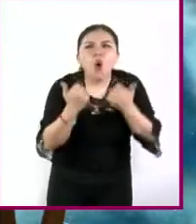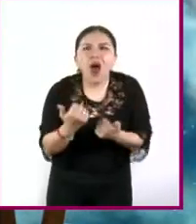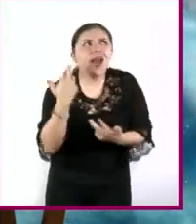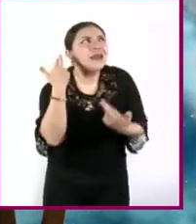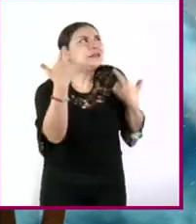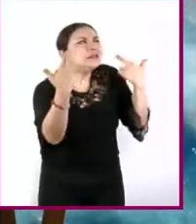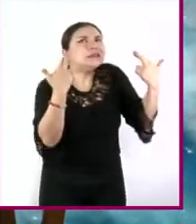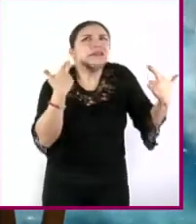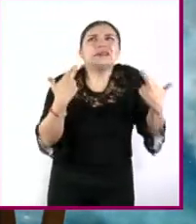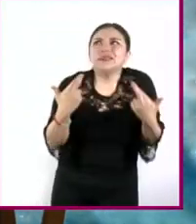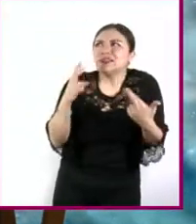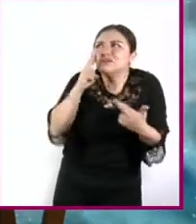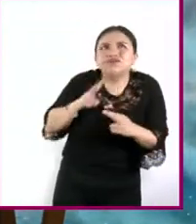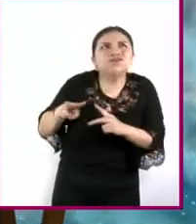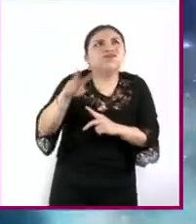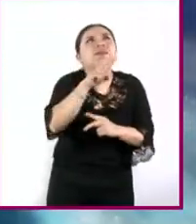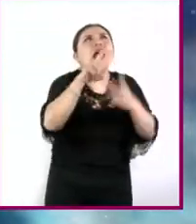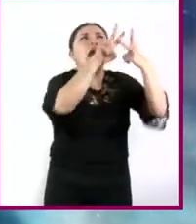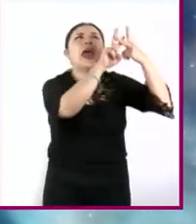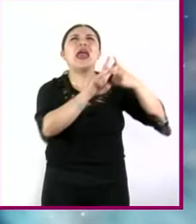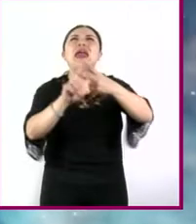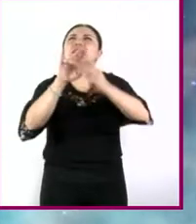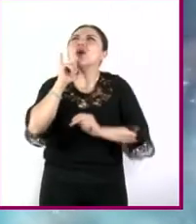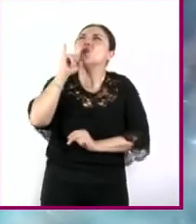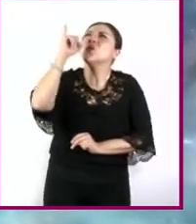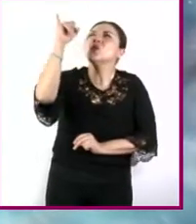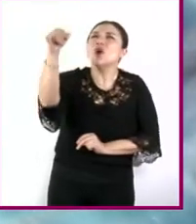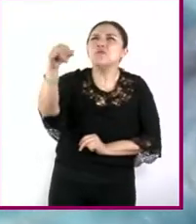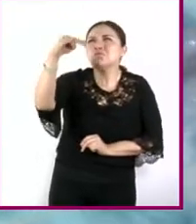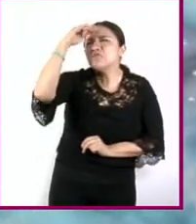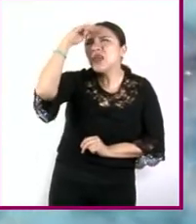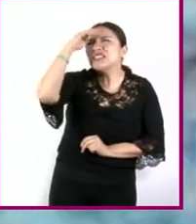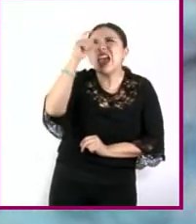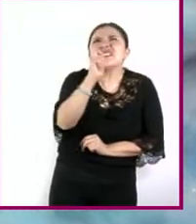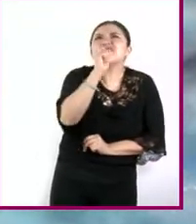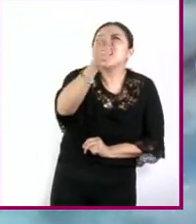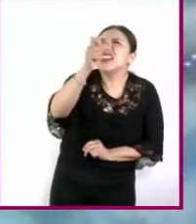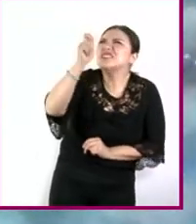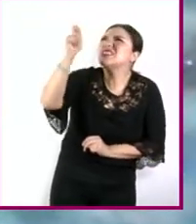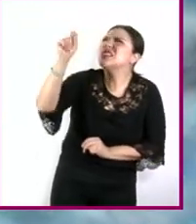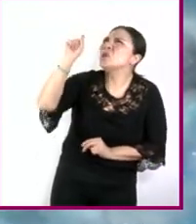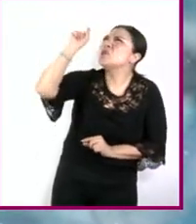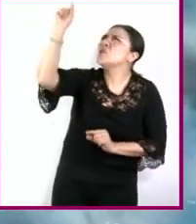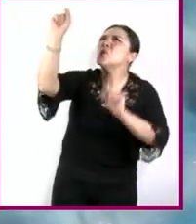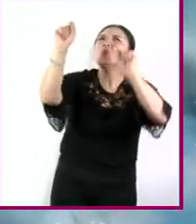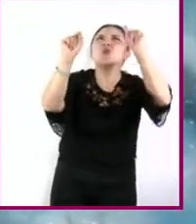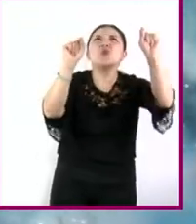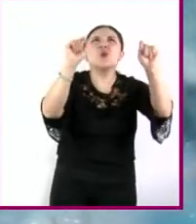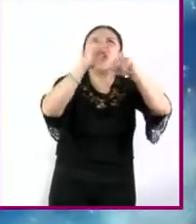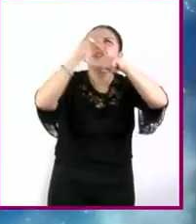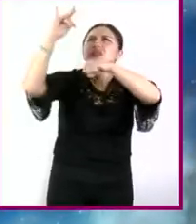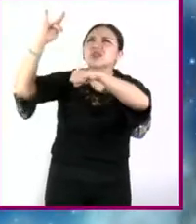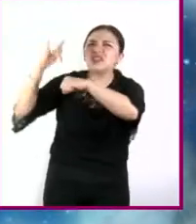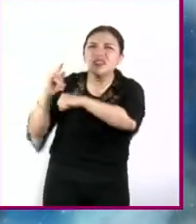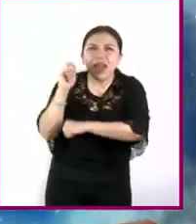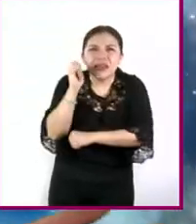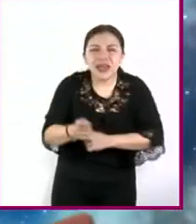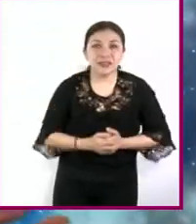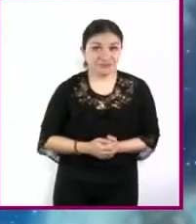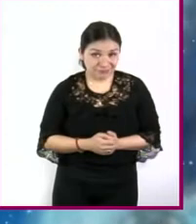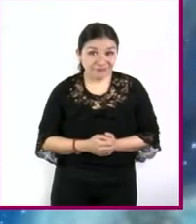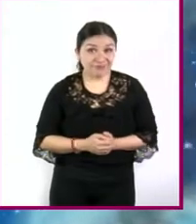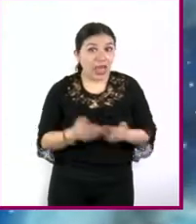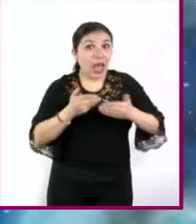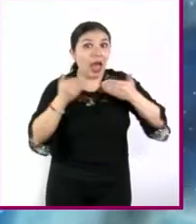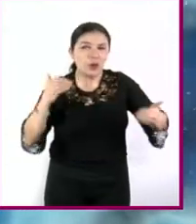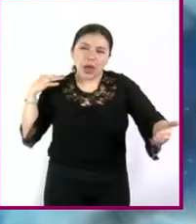extraños viendo hacia las estrellas y cuestionándose que eran esos puntos que brillan en el cielo y hasta dónde